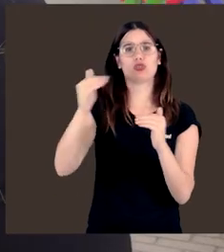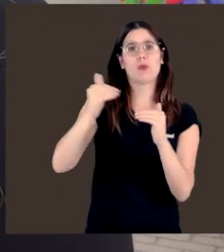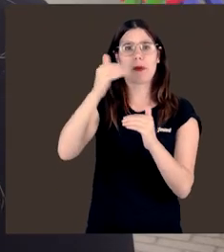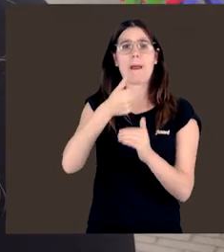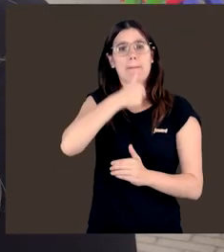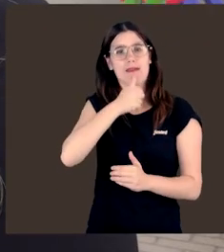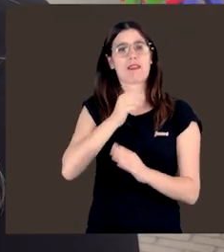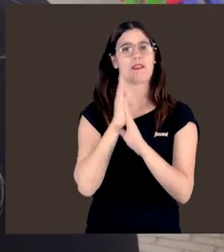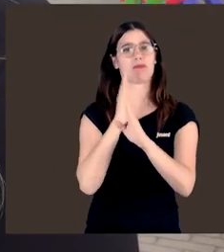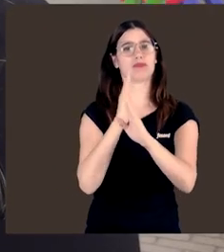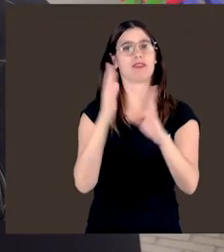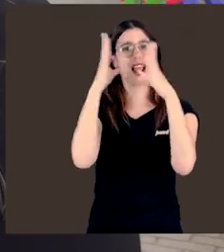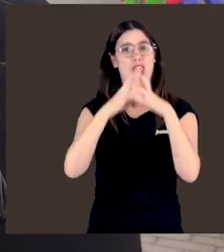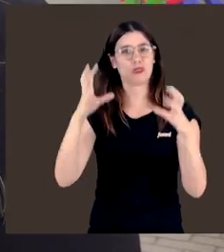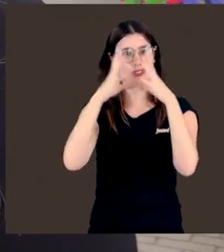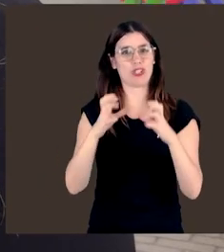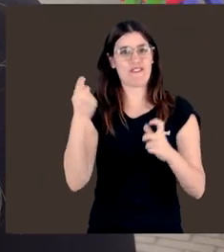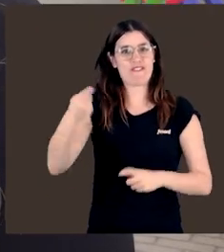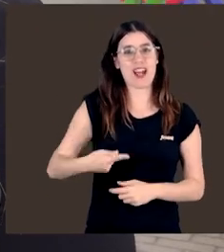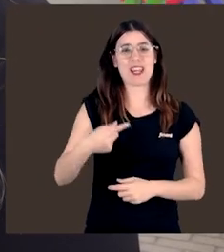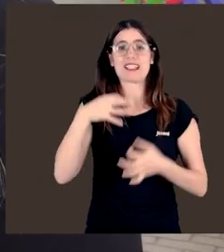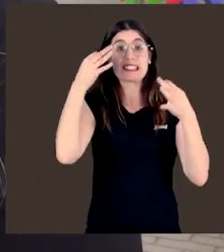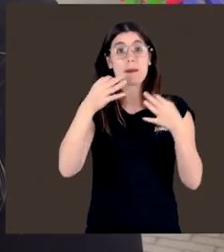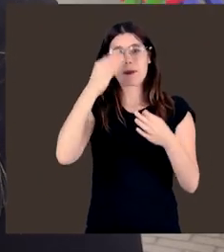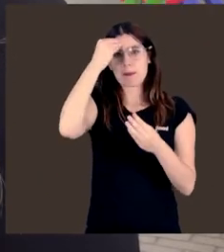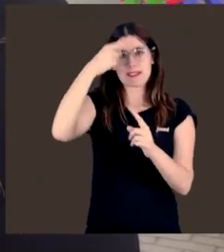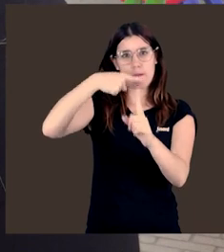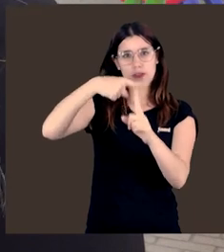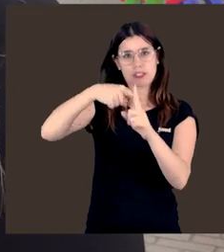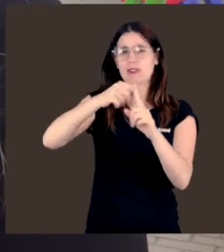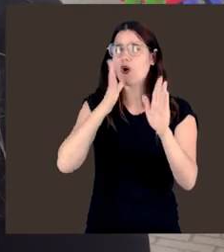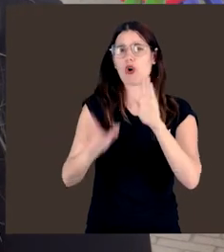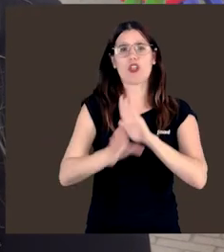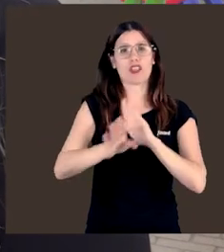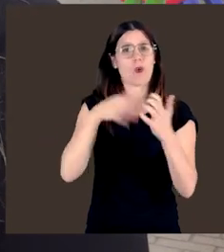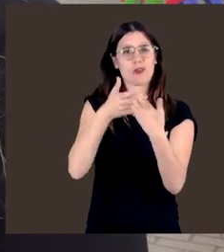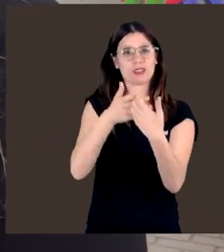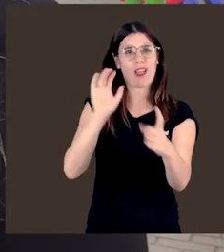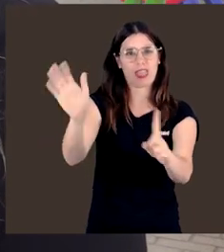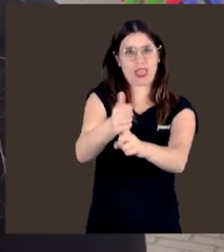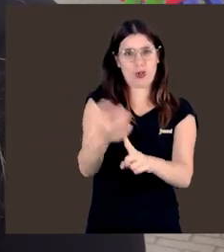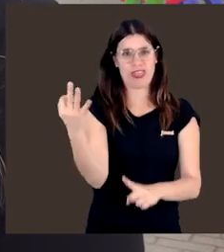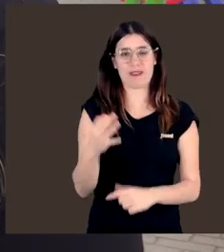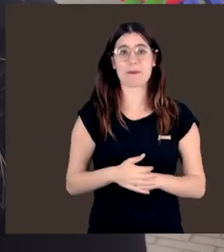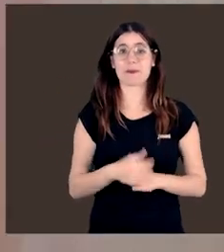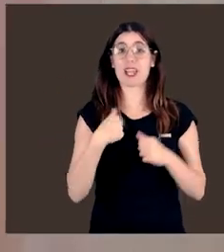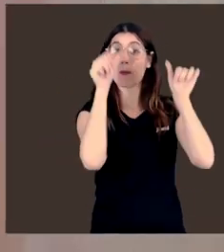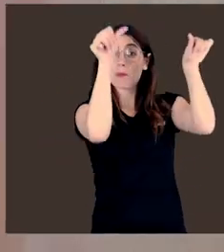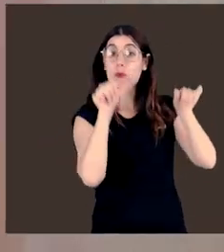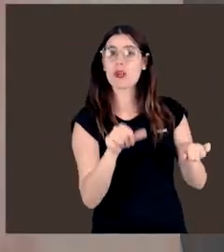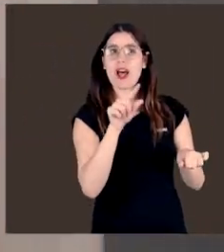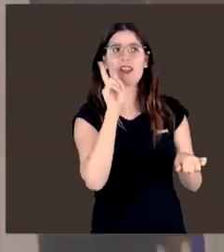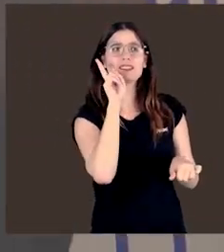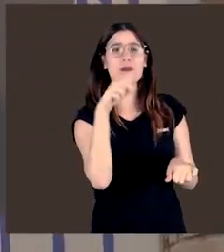se superan con mucha paciencia, perseverancia e ilusión y que piensen siempre en positivo y que sigan sus metas.